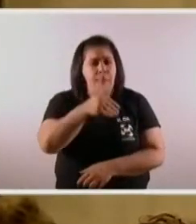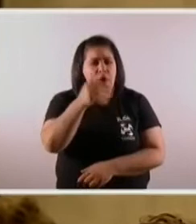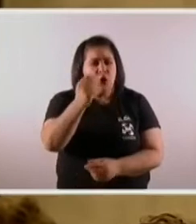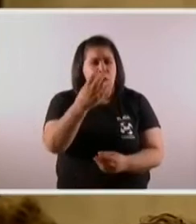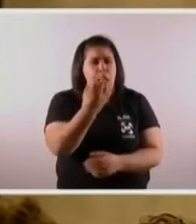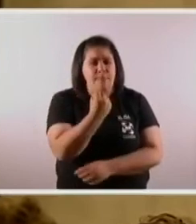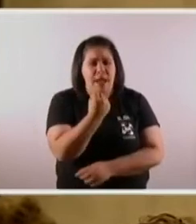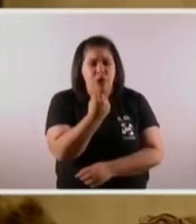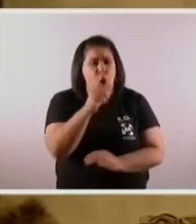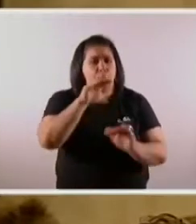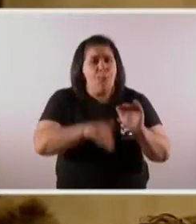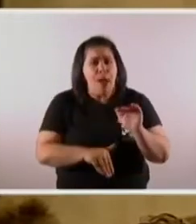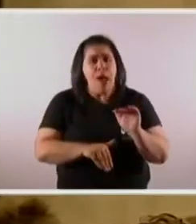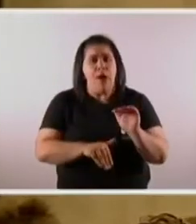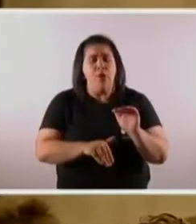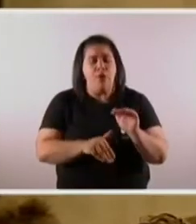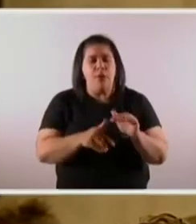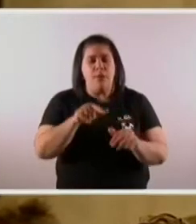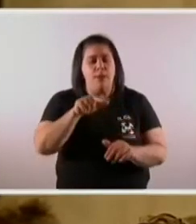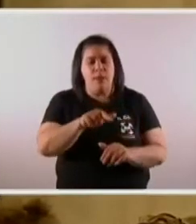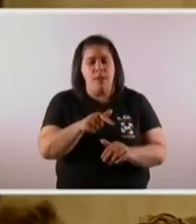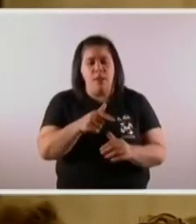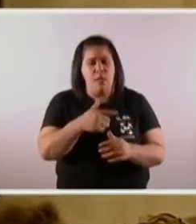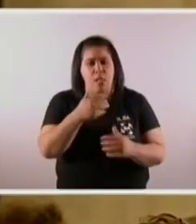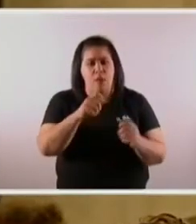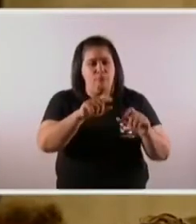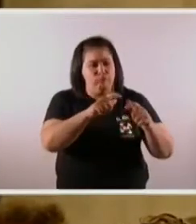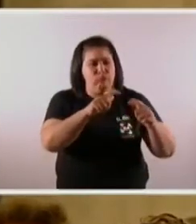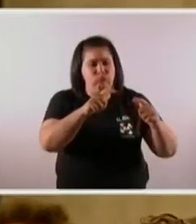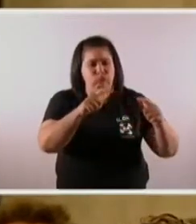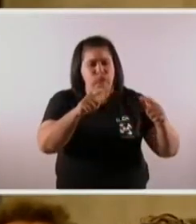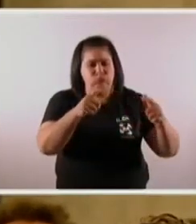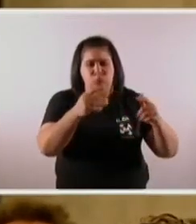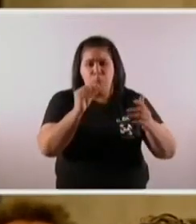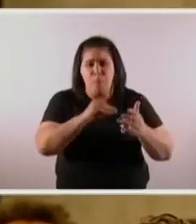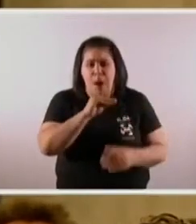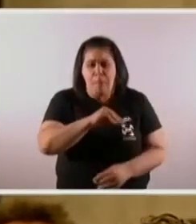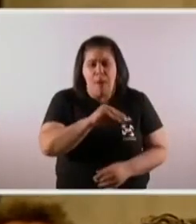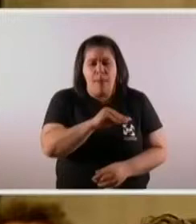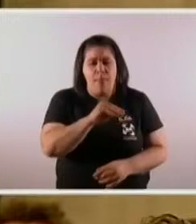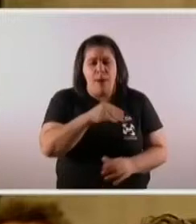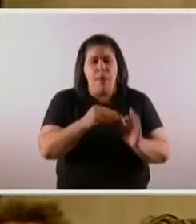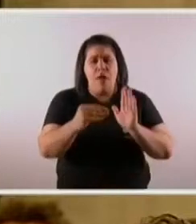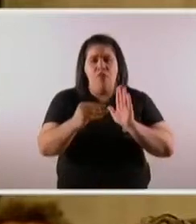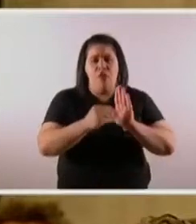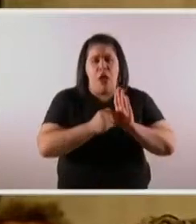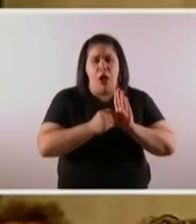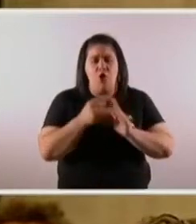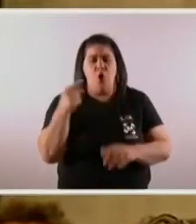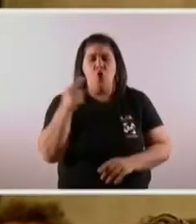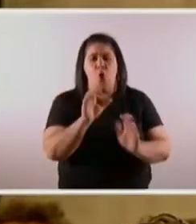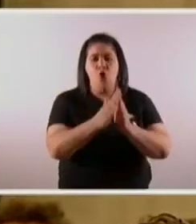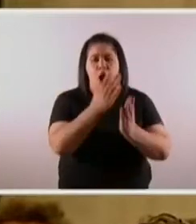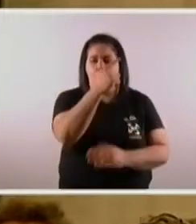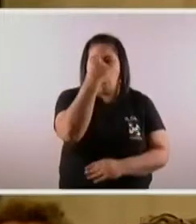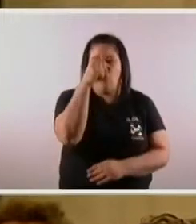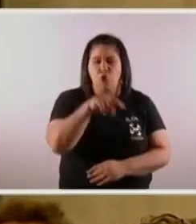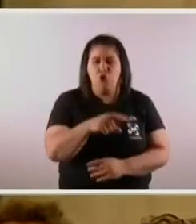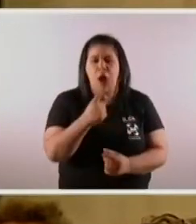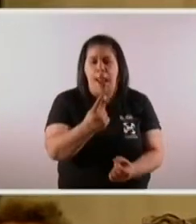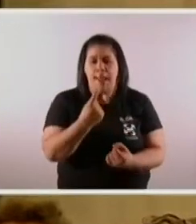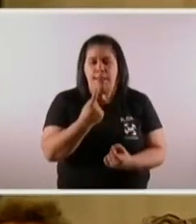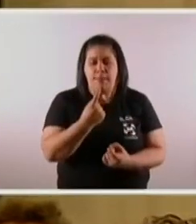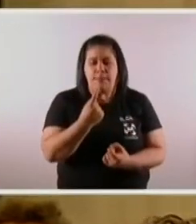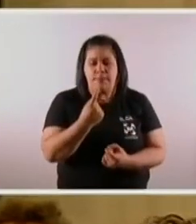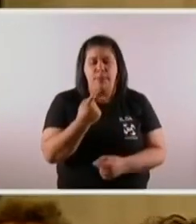pesos. Y esto no va a detenerse hasta que el decreto sea declarado inconstitucional. Nosotros necesitamos que la